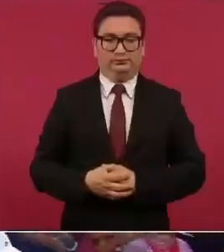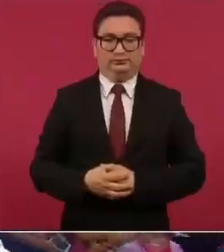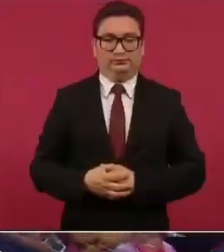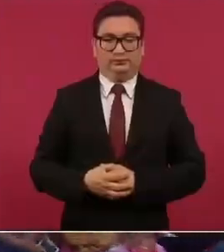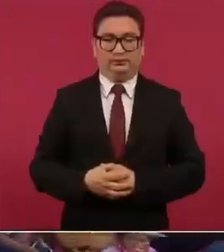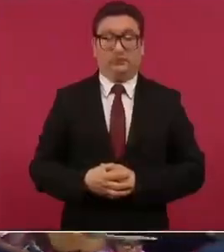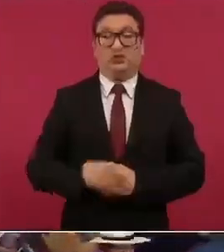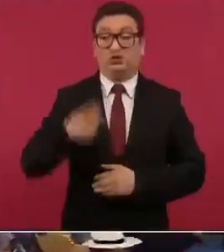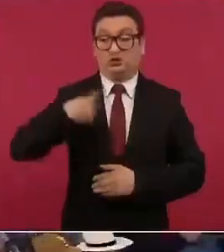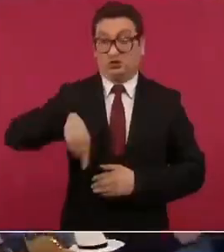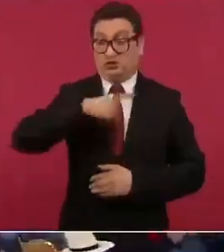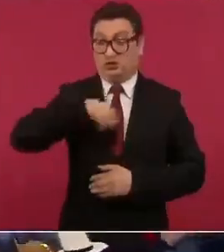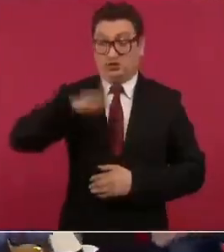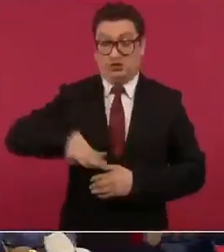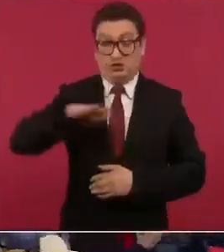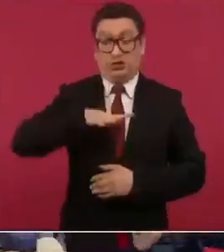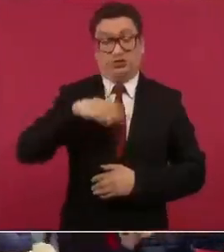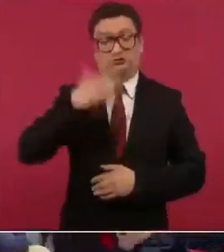recordar